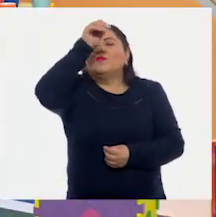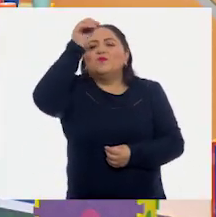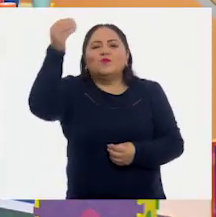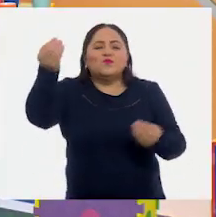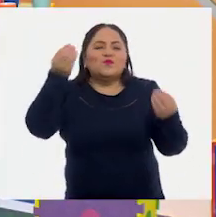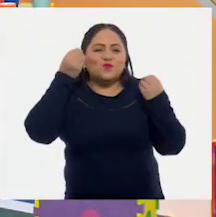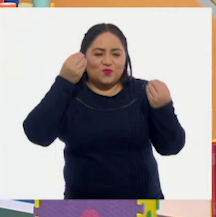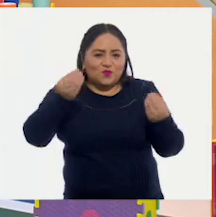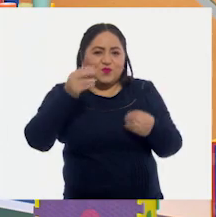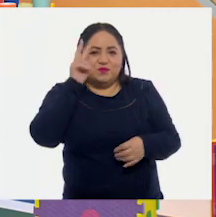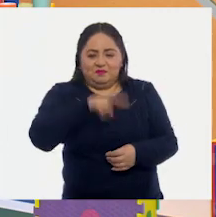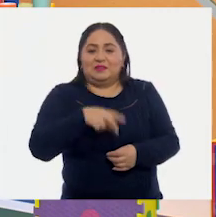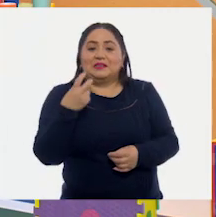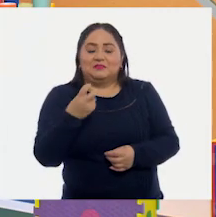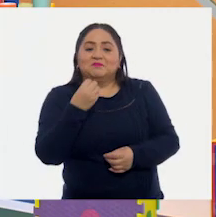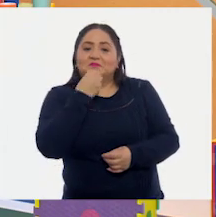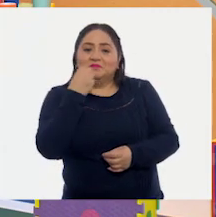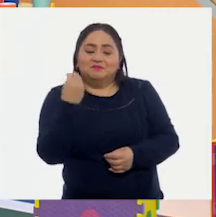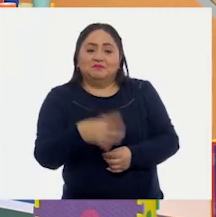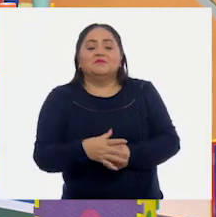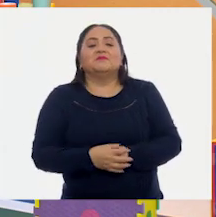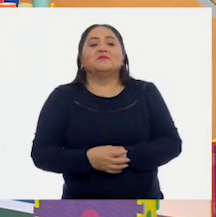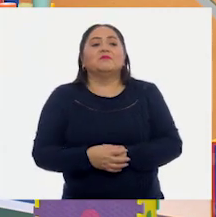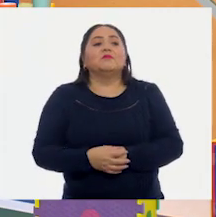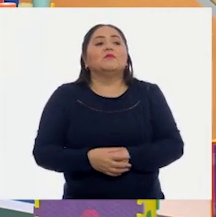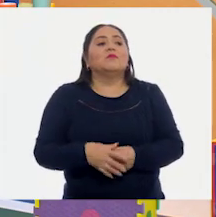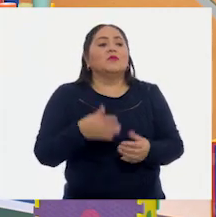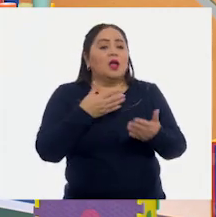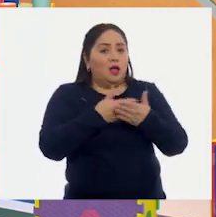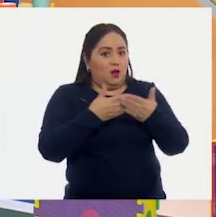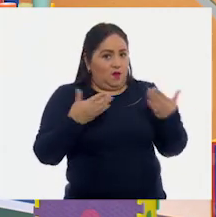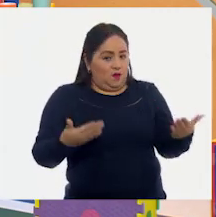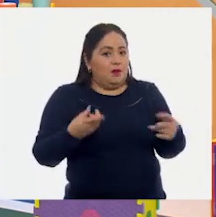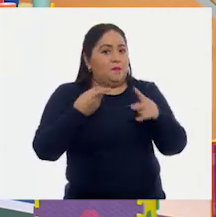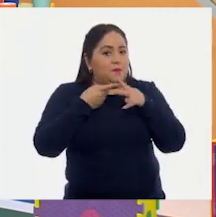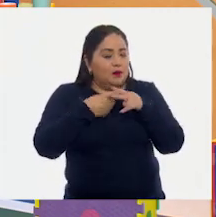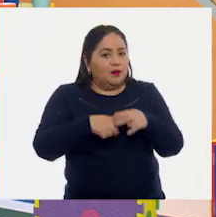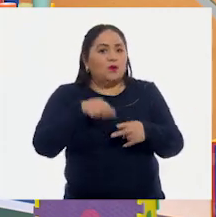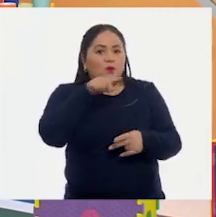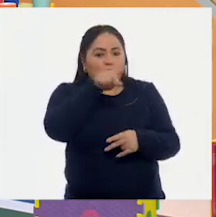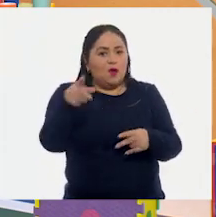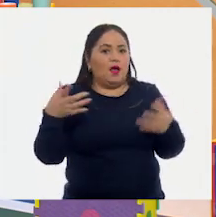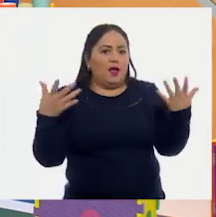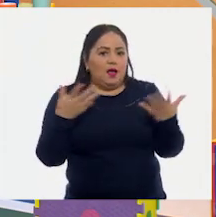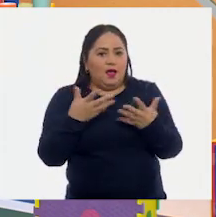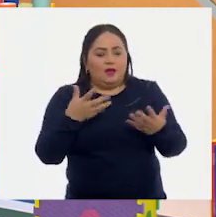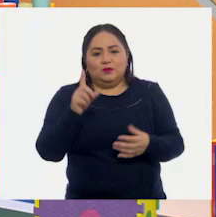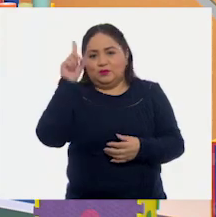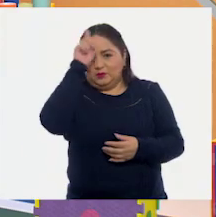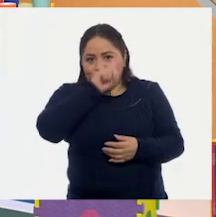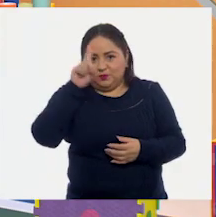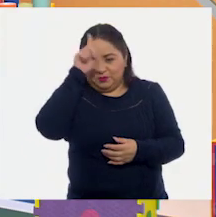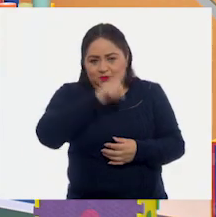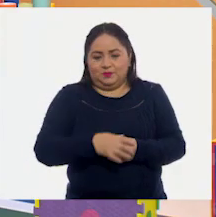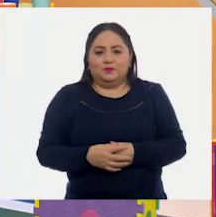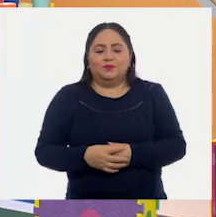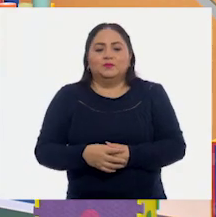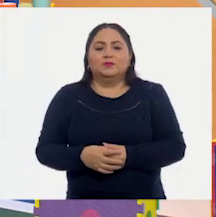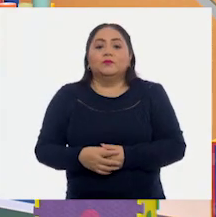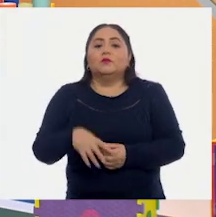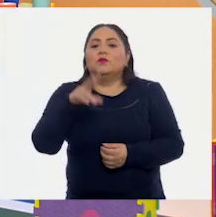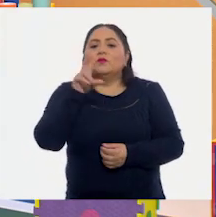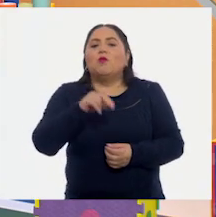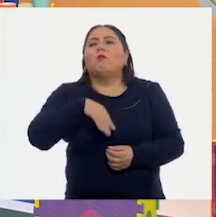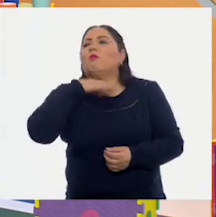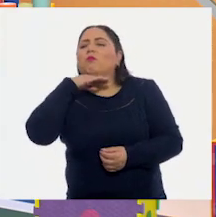Eso está muy, muy padre. Y bueno, vamos a empezar ya a hacer nuestra recomendación. Perfecto. Sin